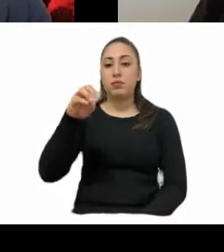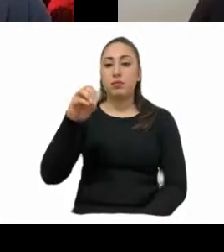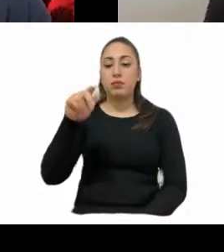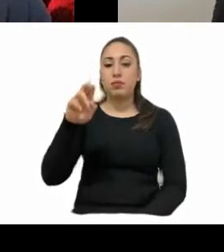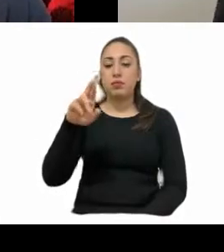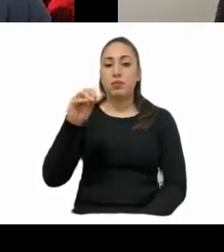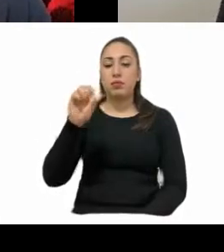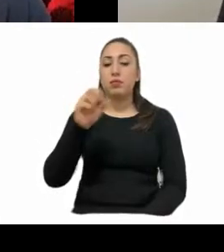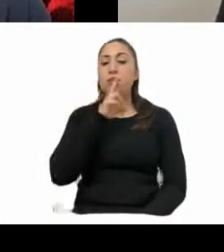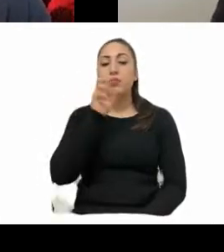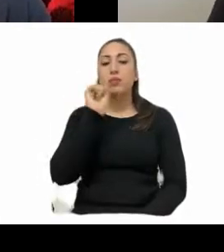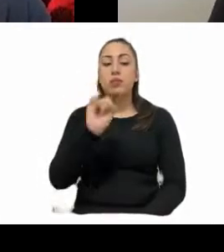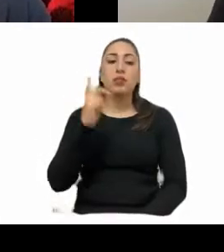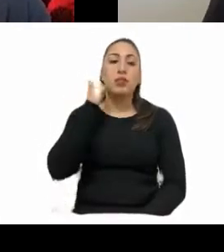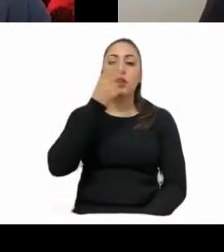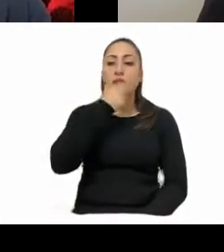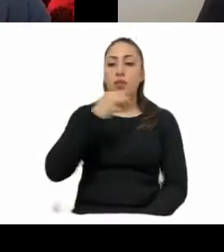José Fernando Mercado Guayda.